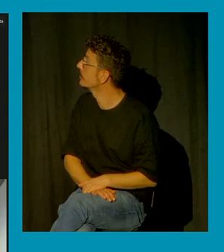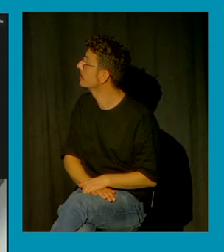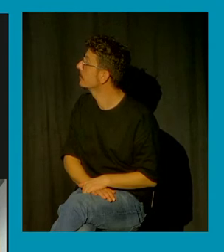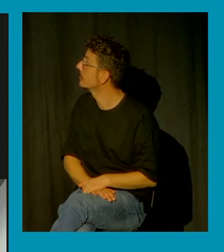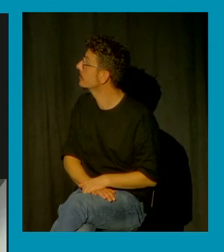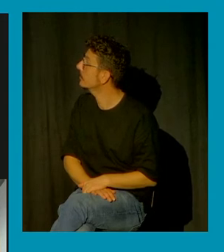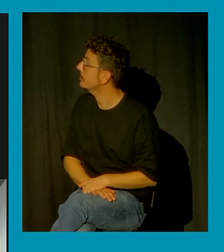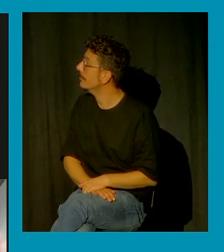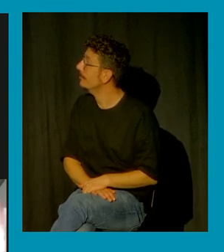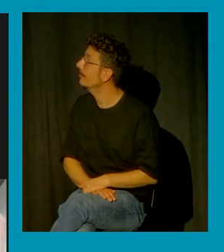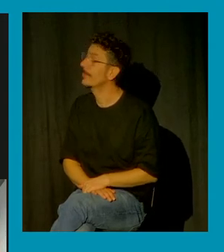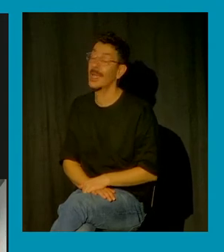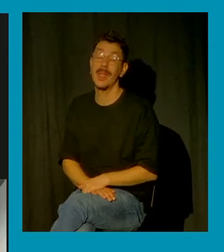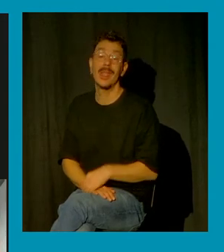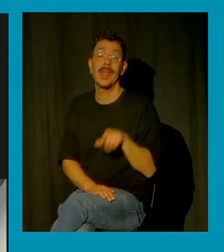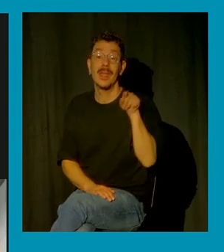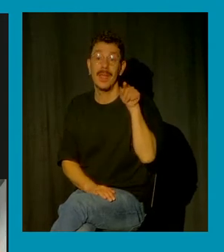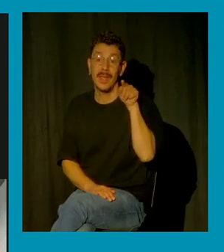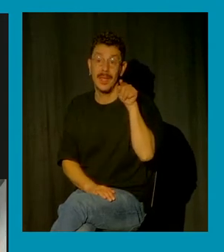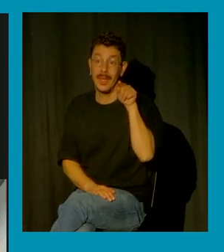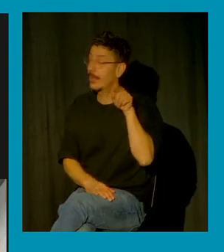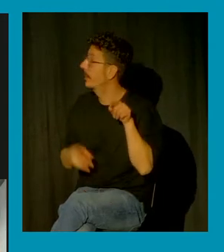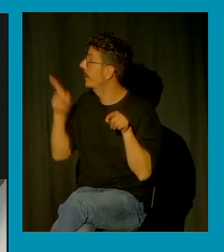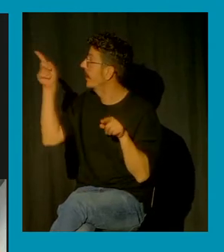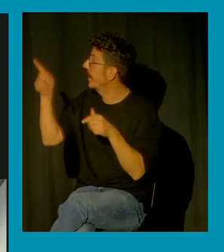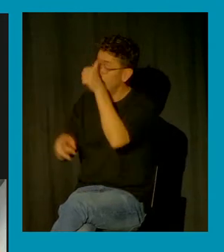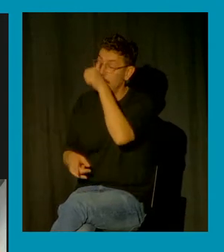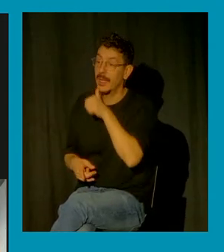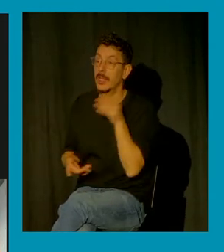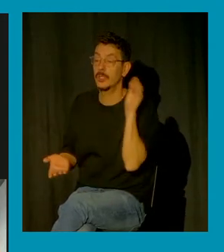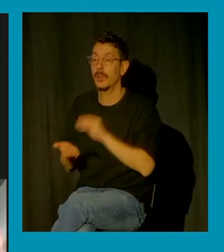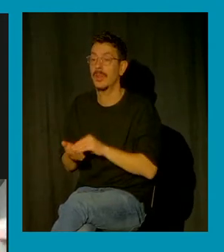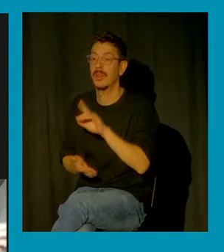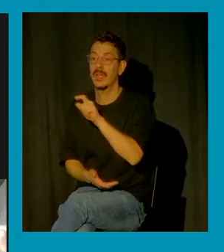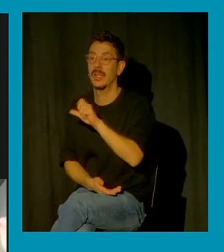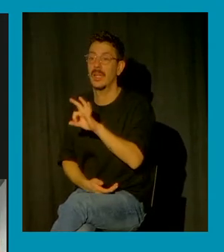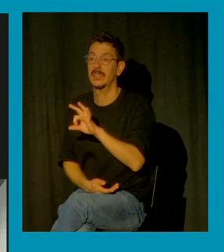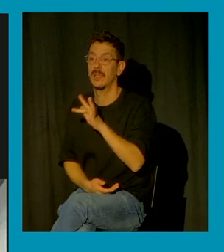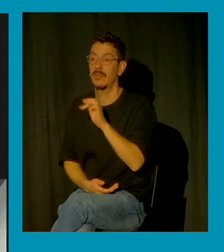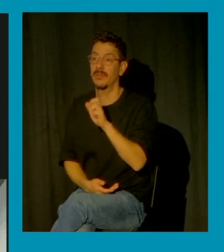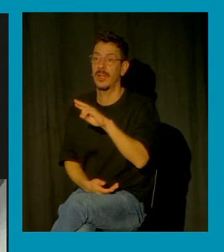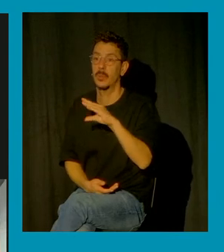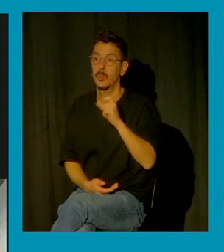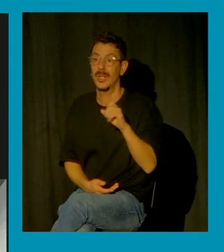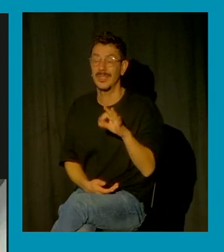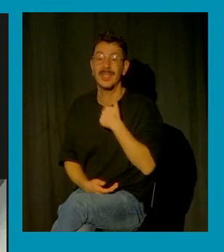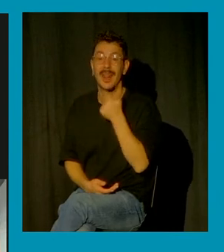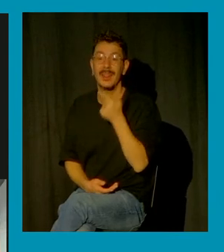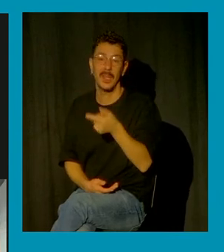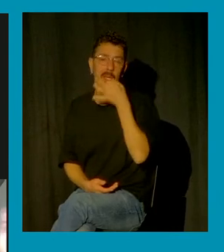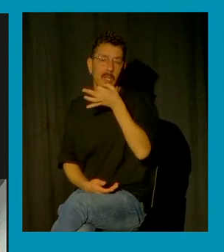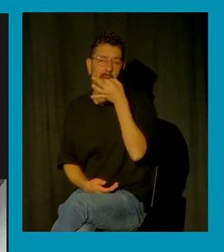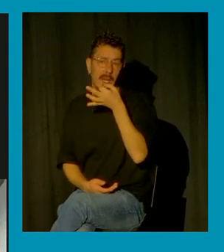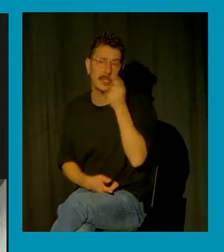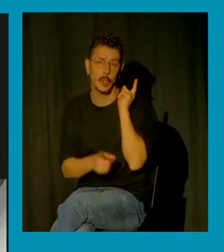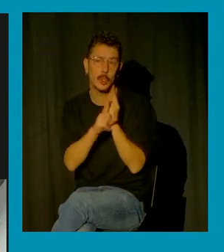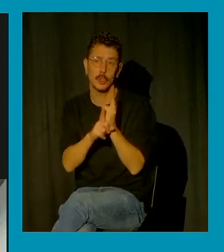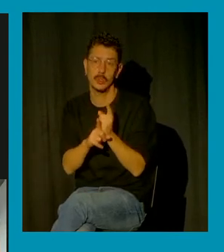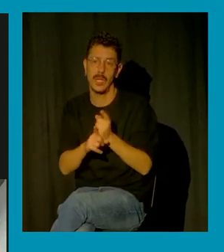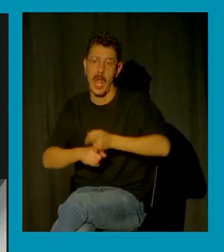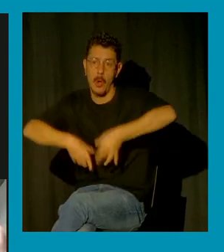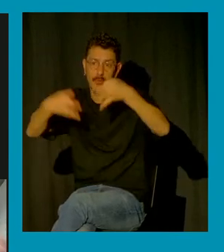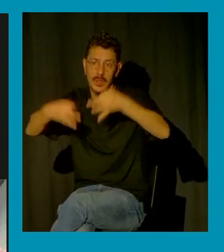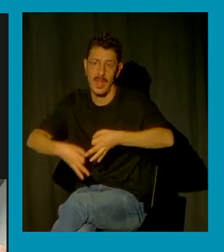existido históricamente pongo esta imagen otra vez de las farrucas que dice nos hemos fortalecido entre todas nuestras violencias porque